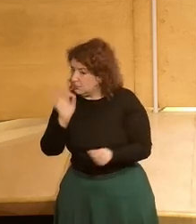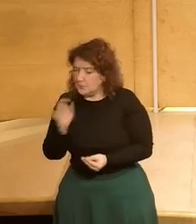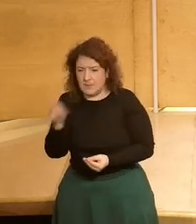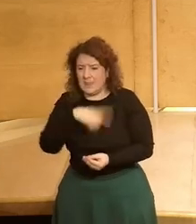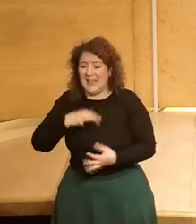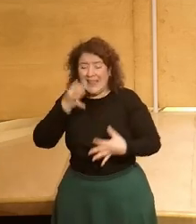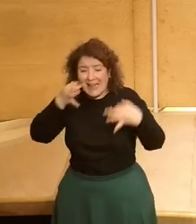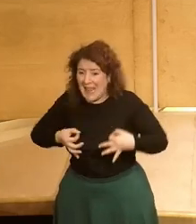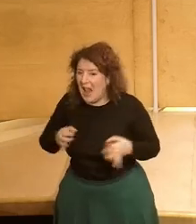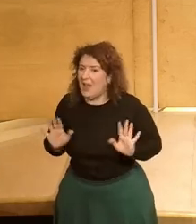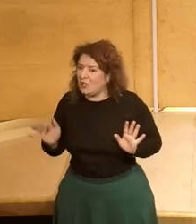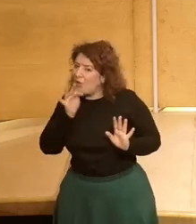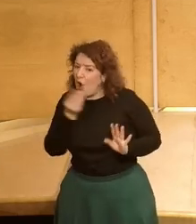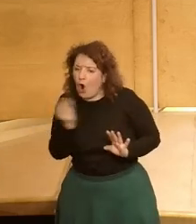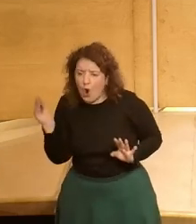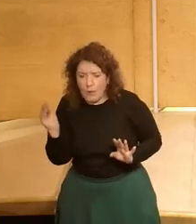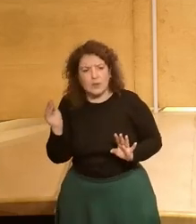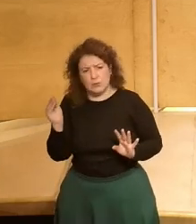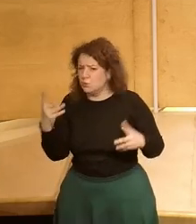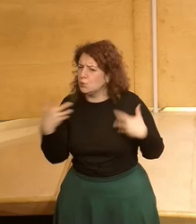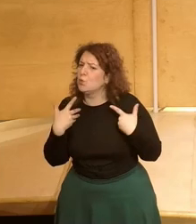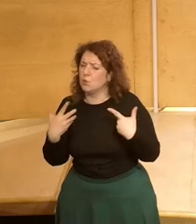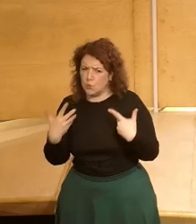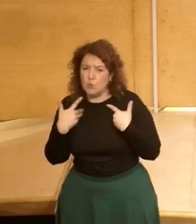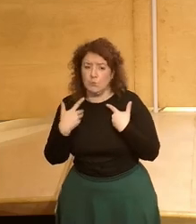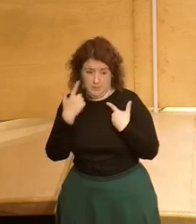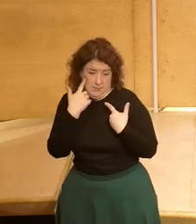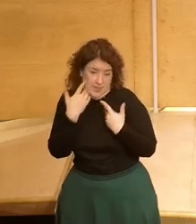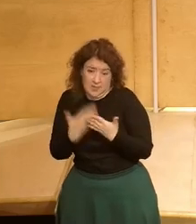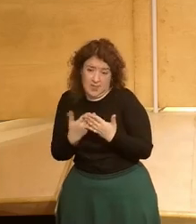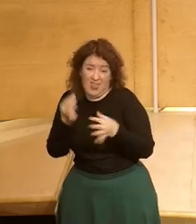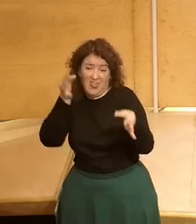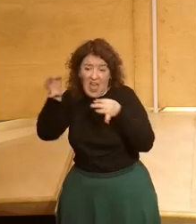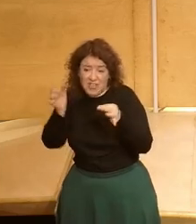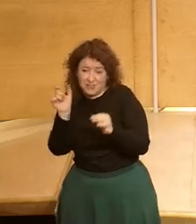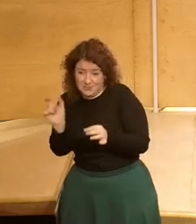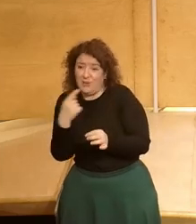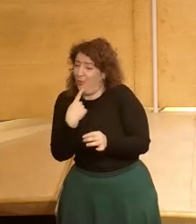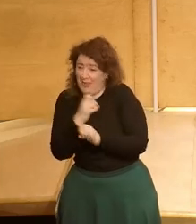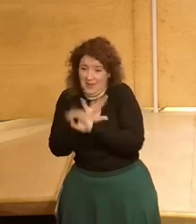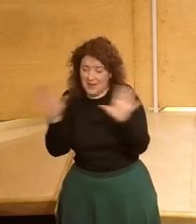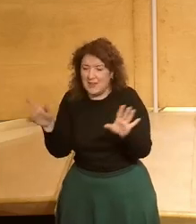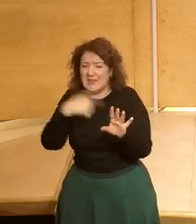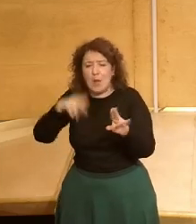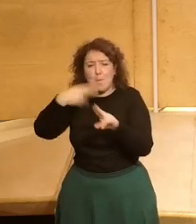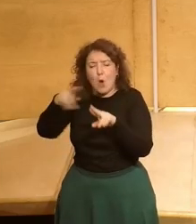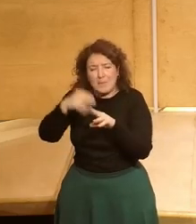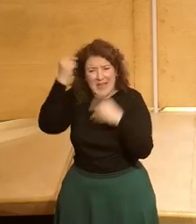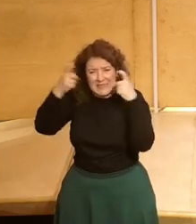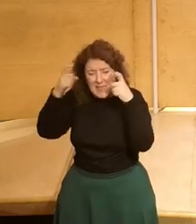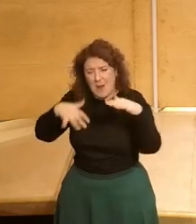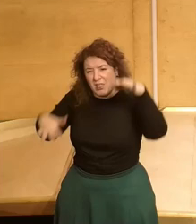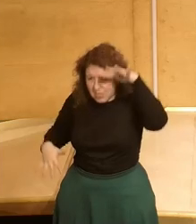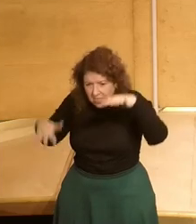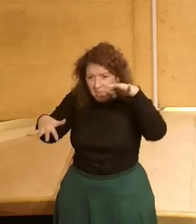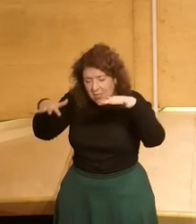escapar de esa realidad que todavía son un colectivo que sufre mucho y ahí están los datos se intentan hacer políticas para paliar su desigualdad o su papel